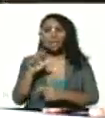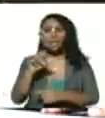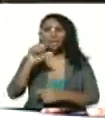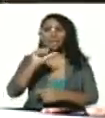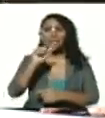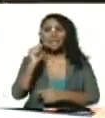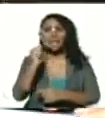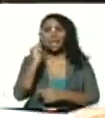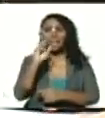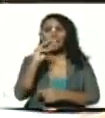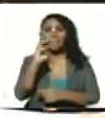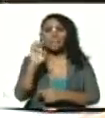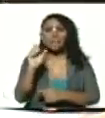es alzaime